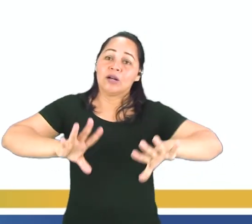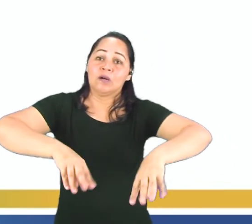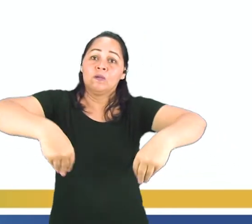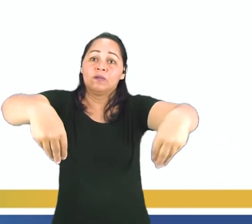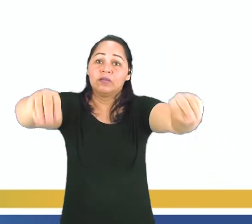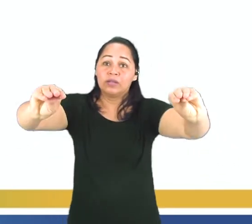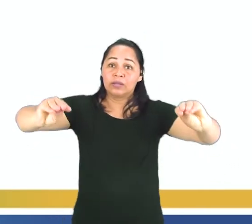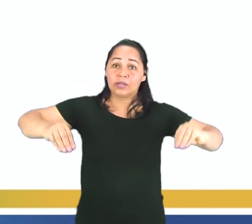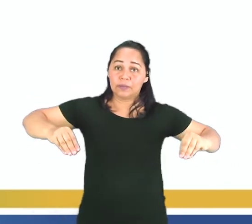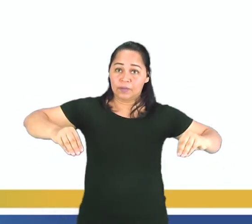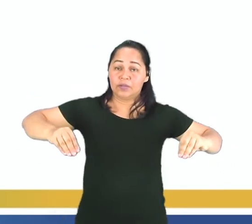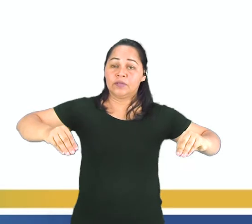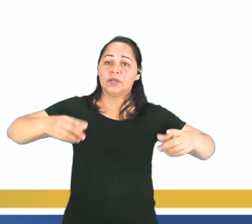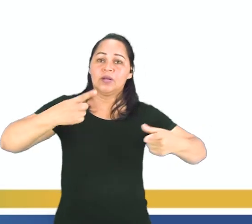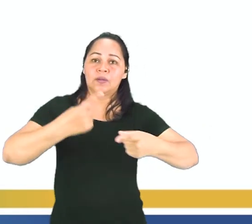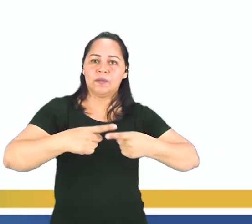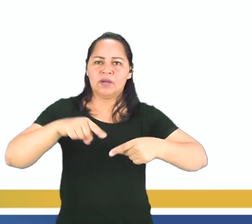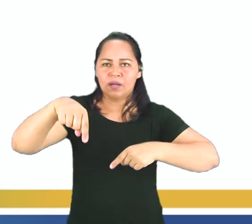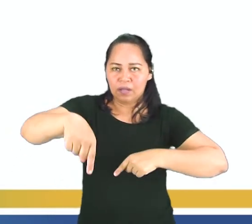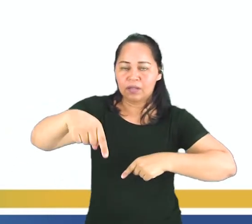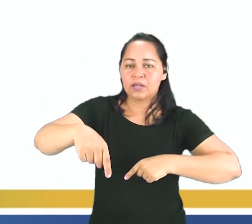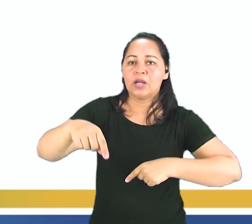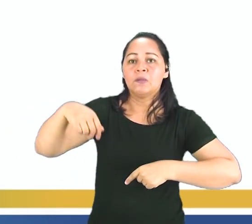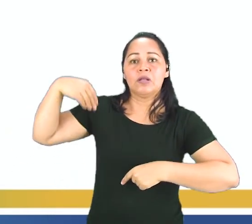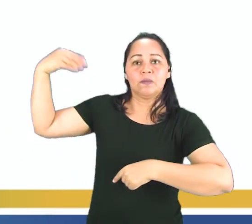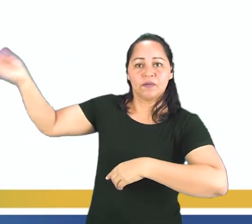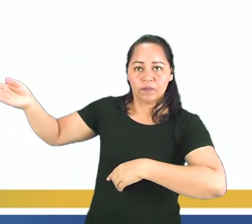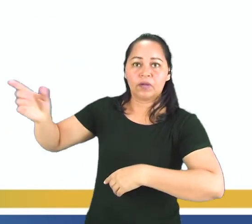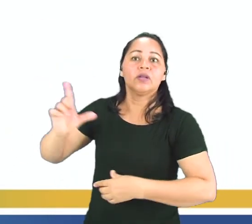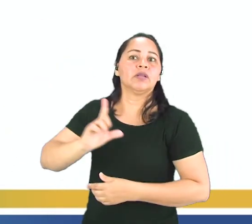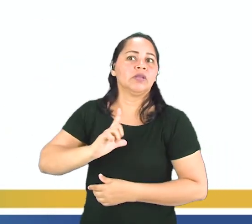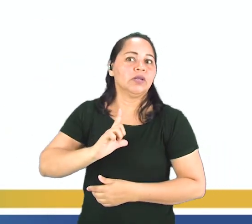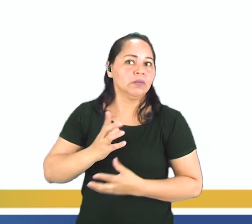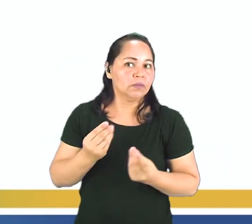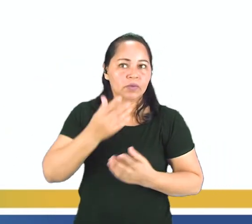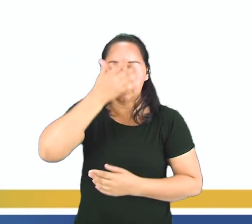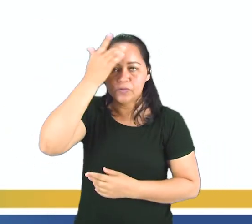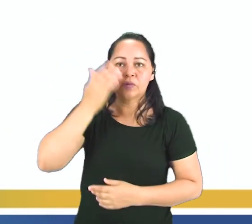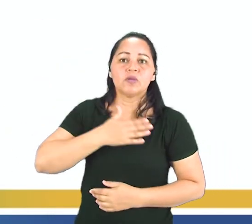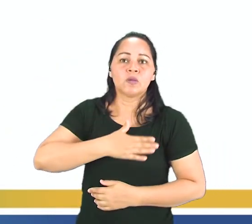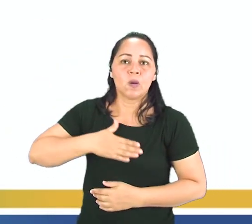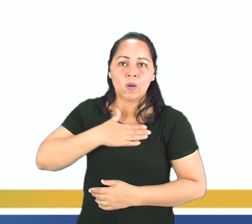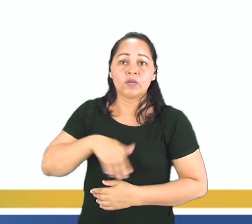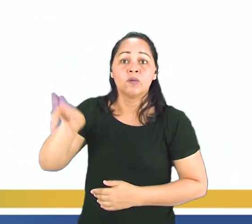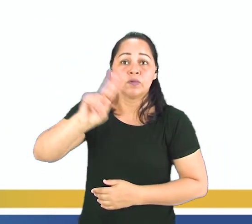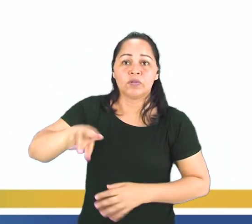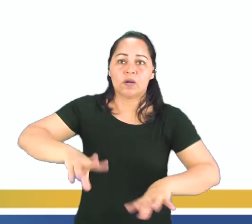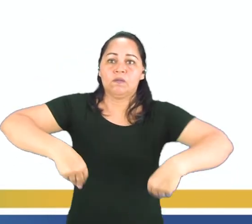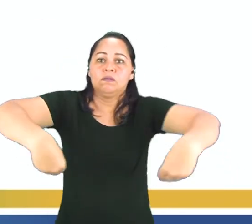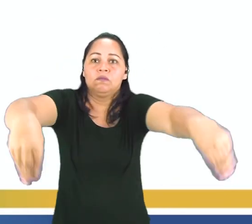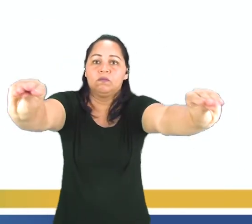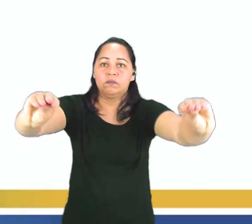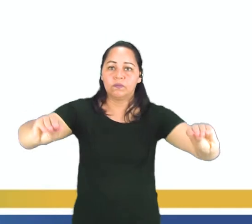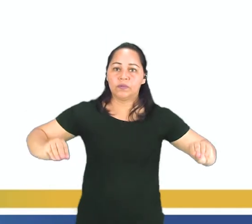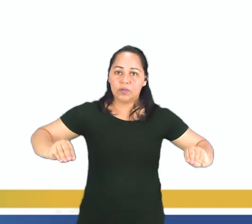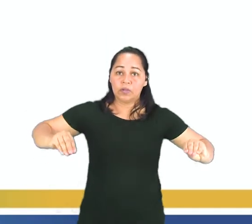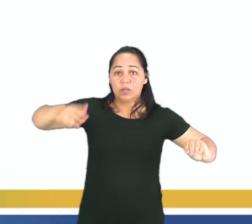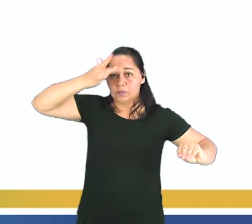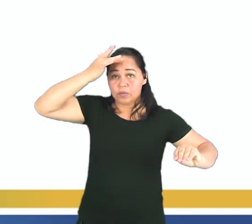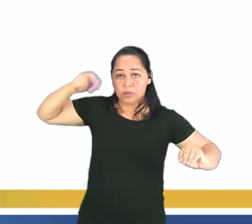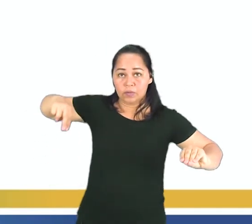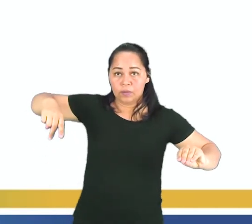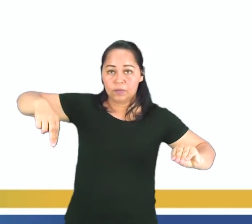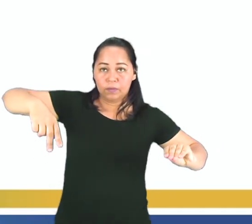aquí tal vez no se tenga mucho ese costume de tapete, mas lá para fora tem mucho, ¿tá? Una de las partes que más me gusta es la